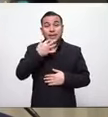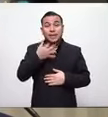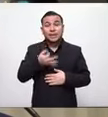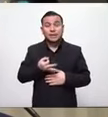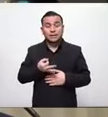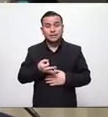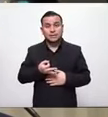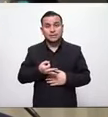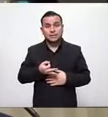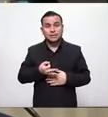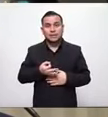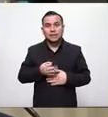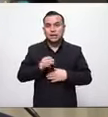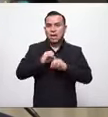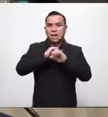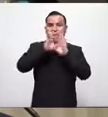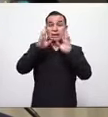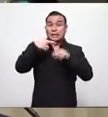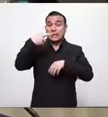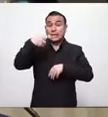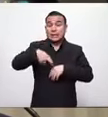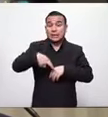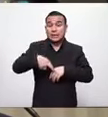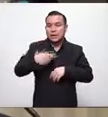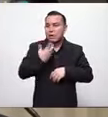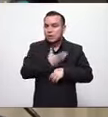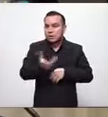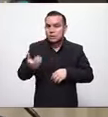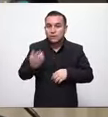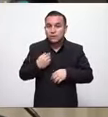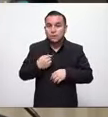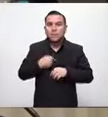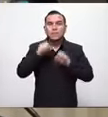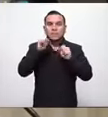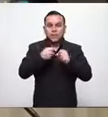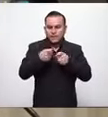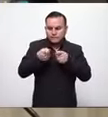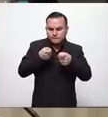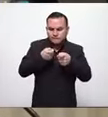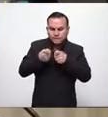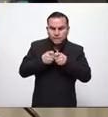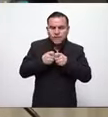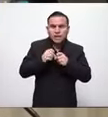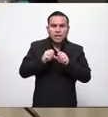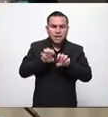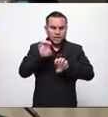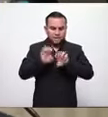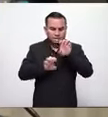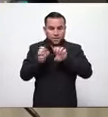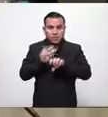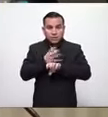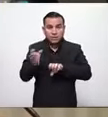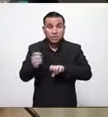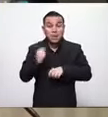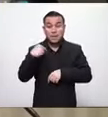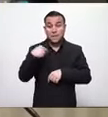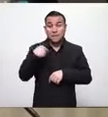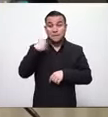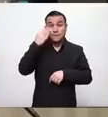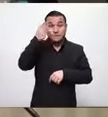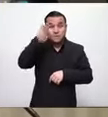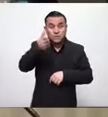hechos ciertos, probables, medibles, cuantificables, que el día de mañana